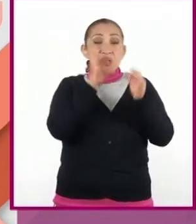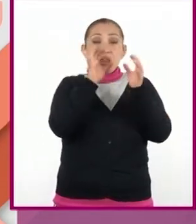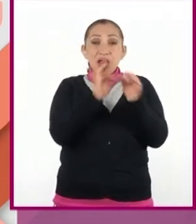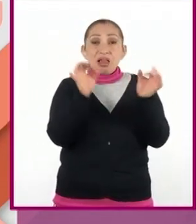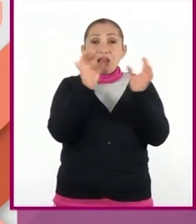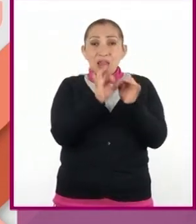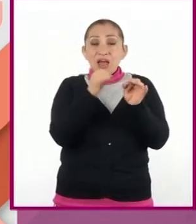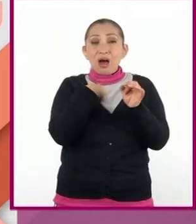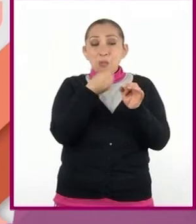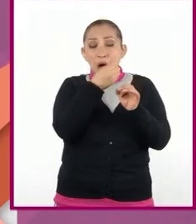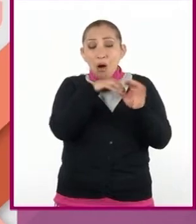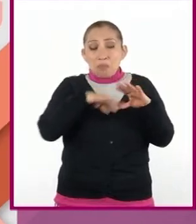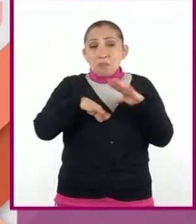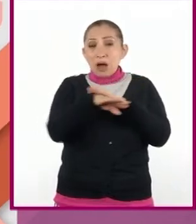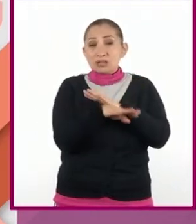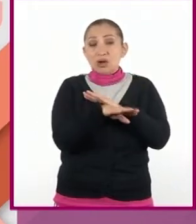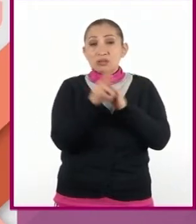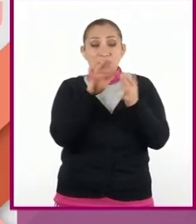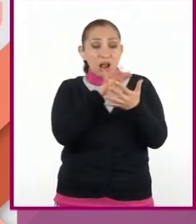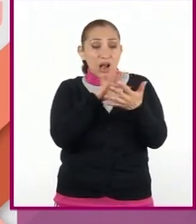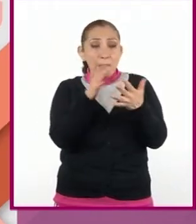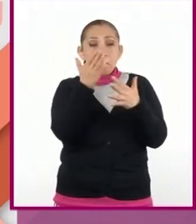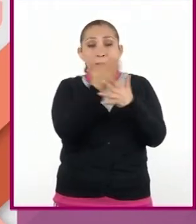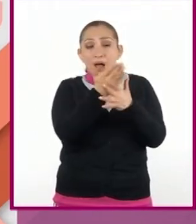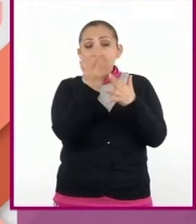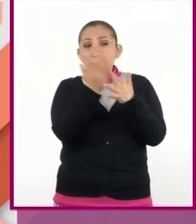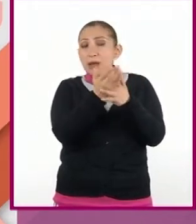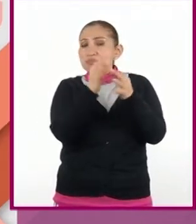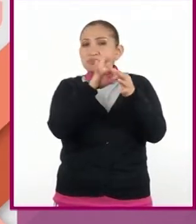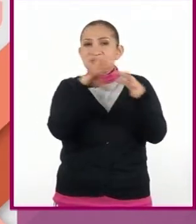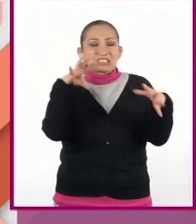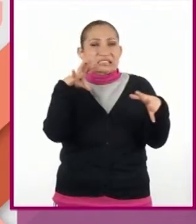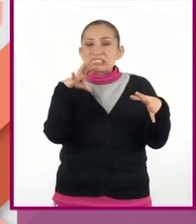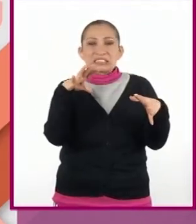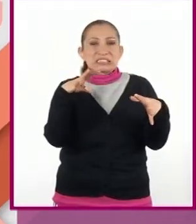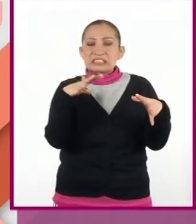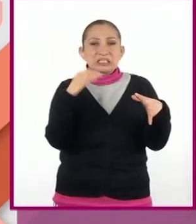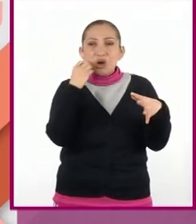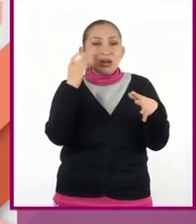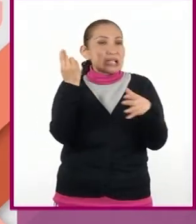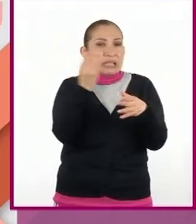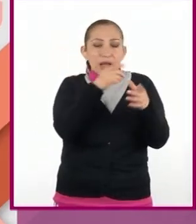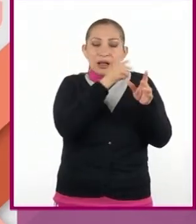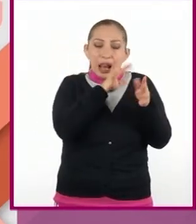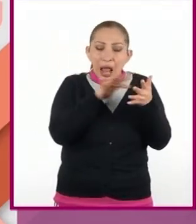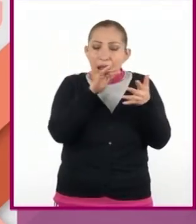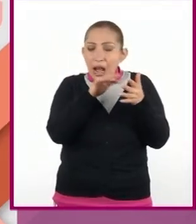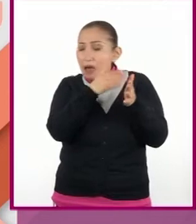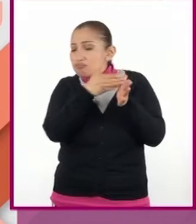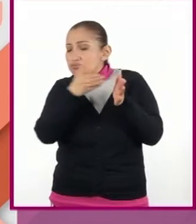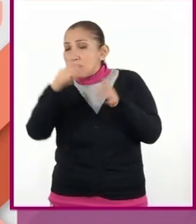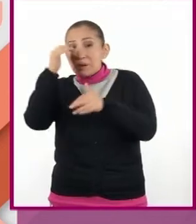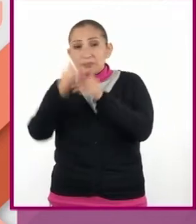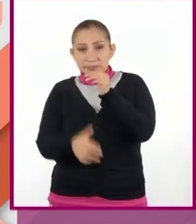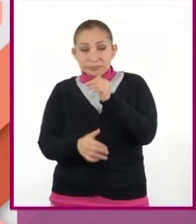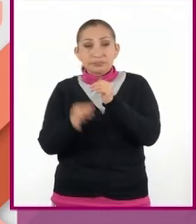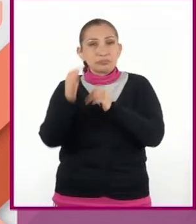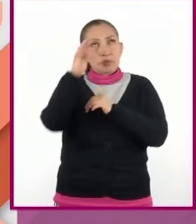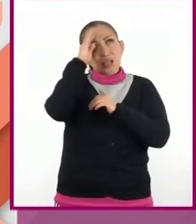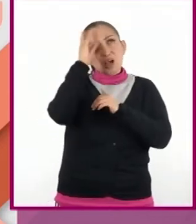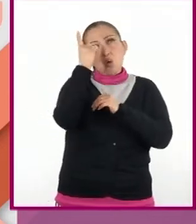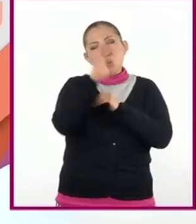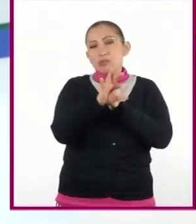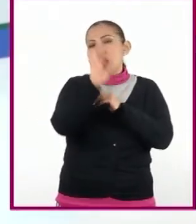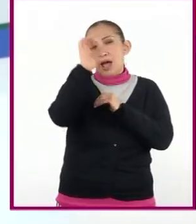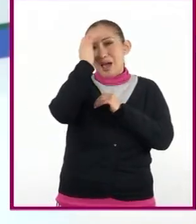con una estructura básica, si se leen por fragmentos, se pierde el efecto deseado en el lector. Pensemos en uno que probablemente